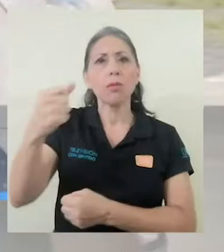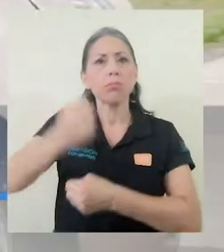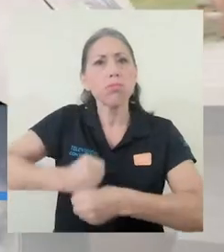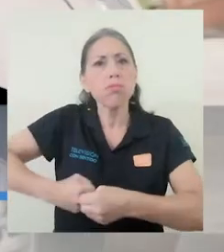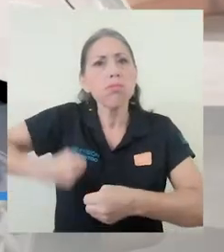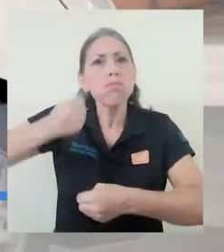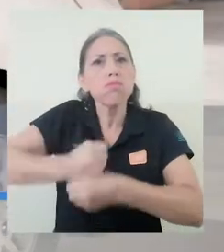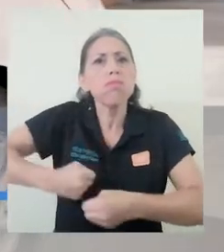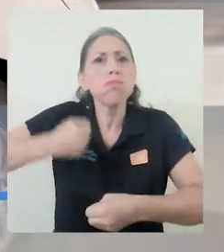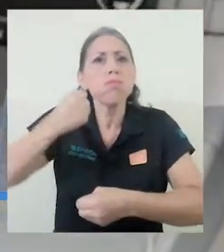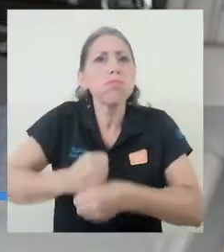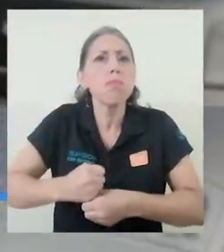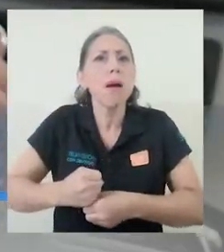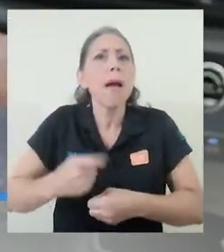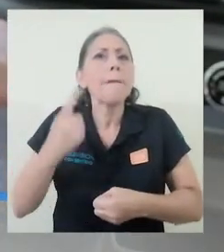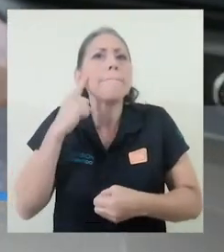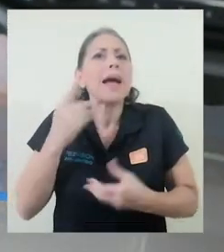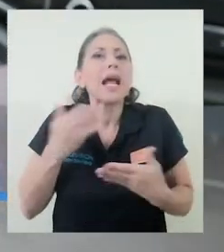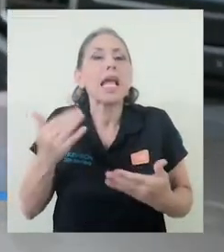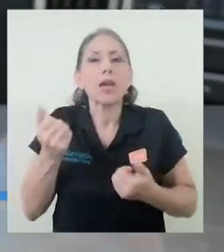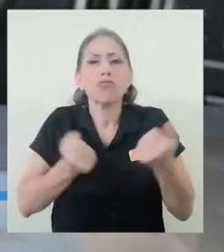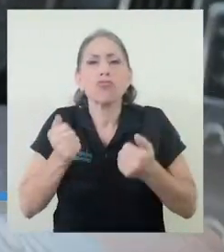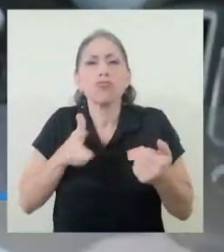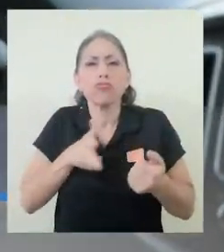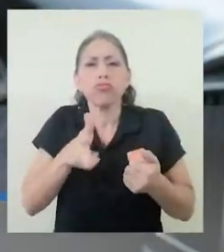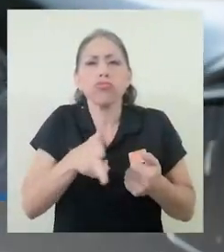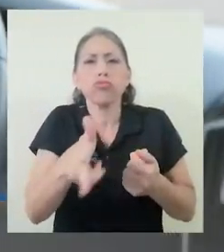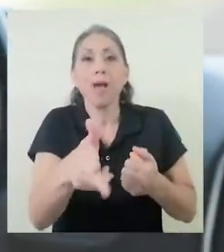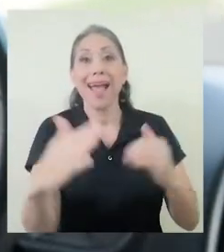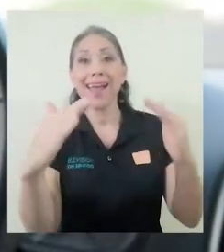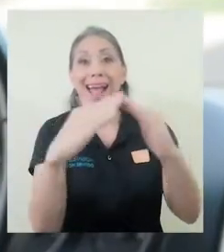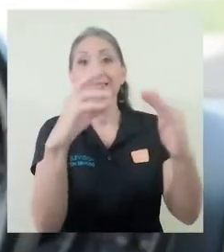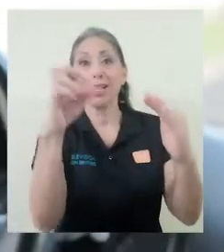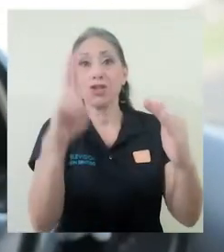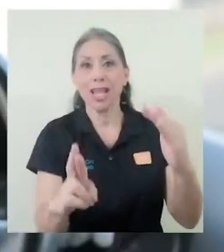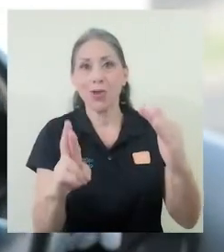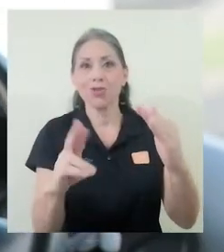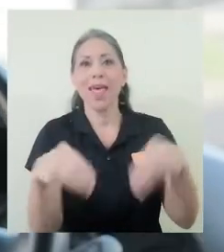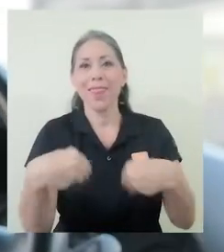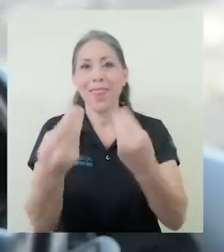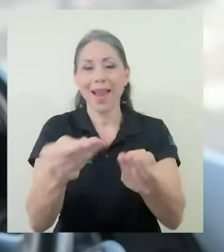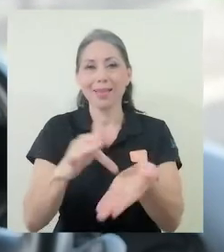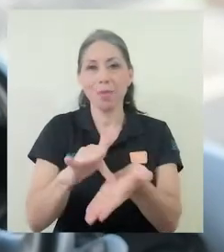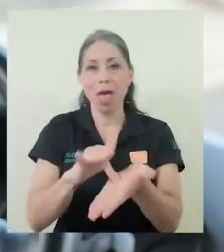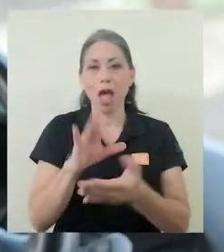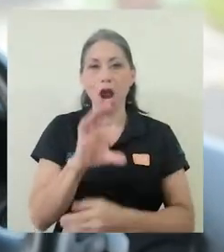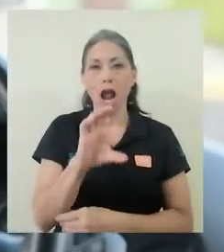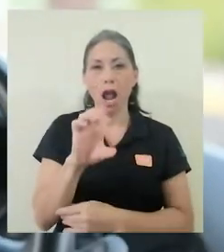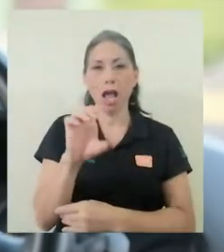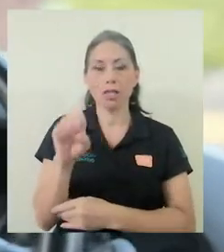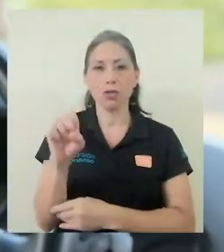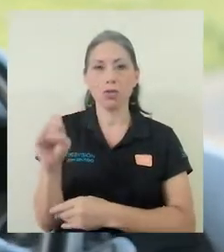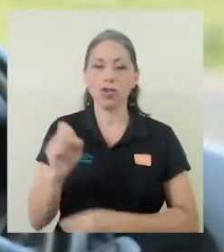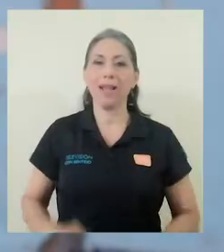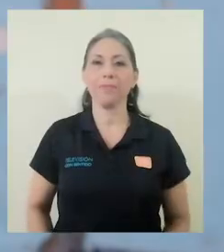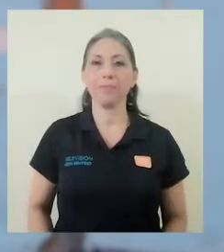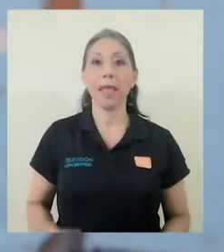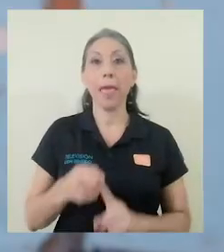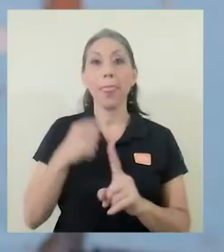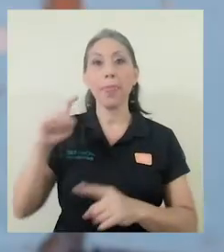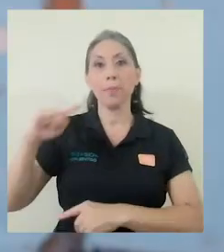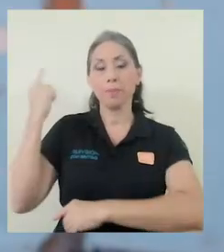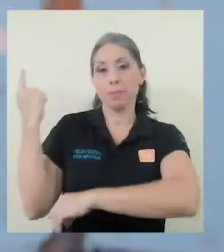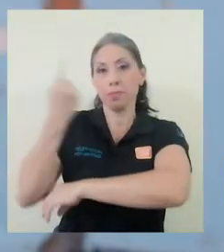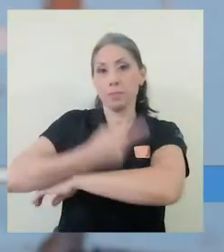arduamente para llevar hasta las casas de los ticos medicamentos de la Caja Costarricense de Seguro Social. Bueno desde el día